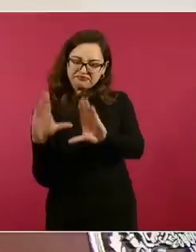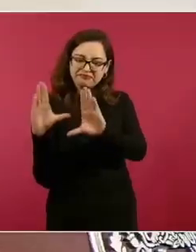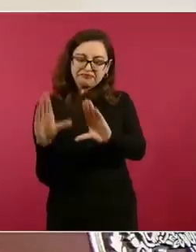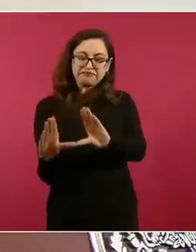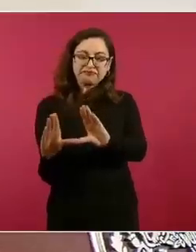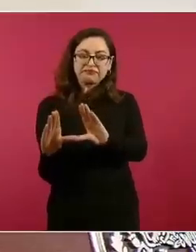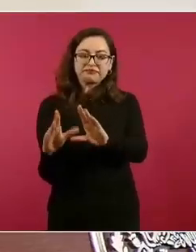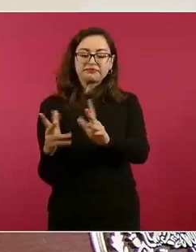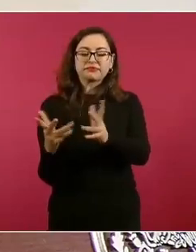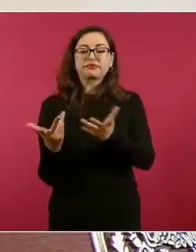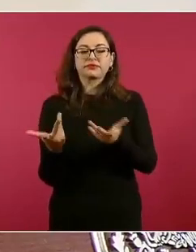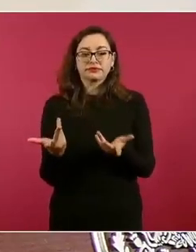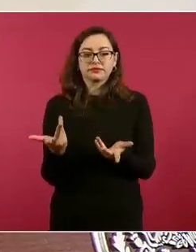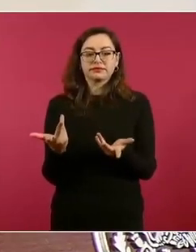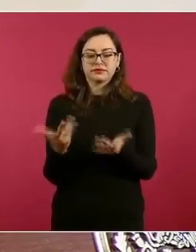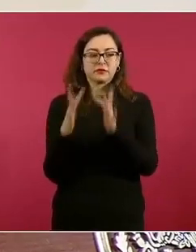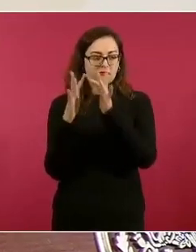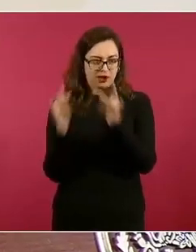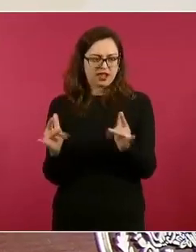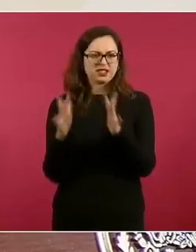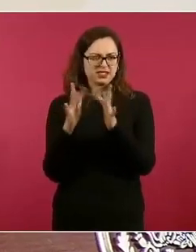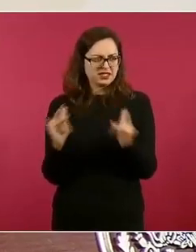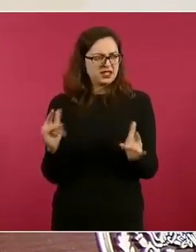él está en Francia,